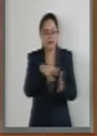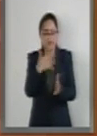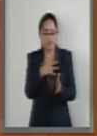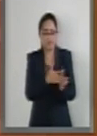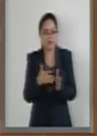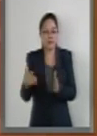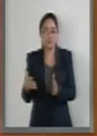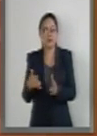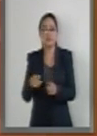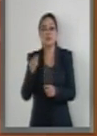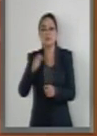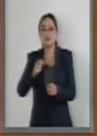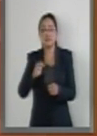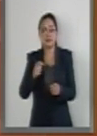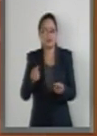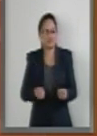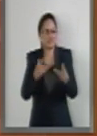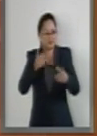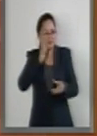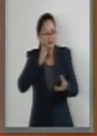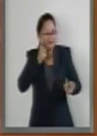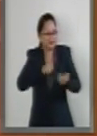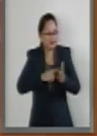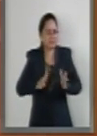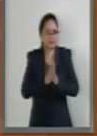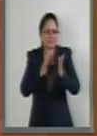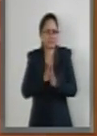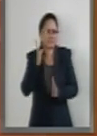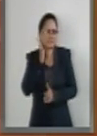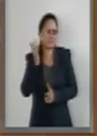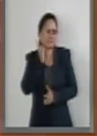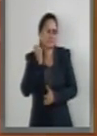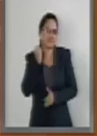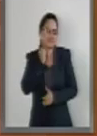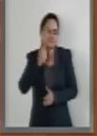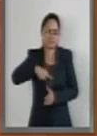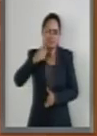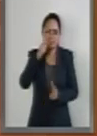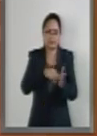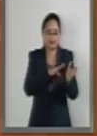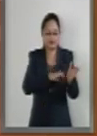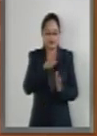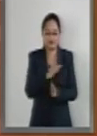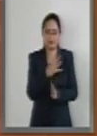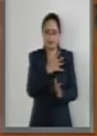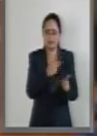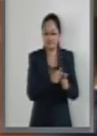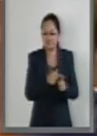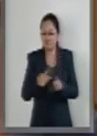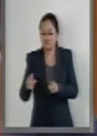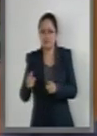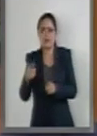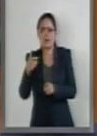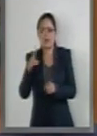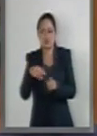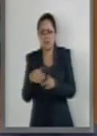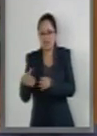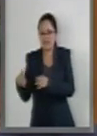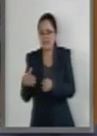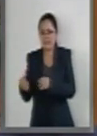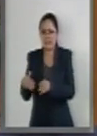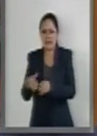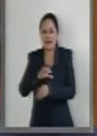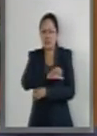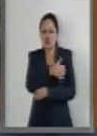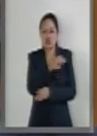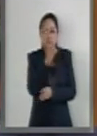que significa que la proporción de mujeres parlamentarias ha aumentado muy lentamente desde mil novecientos noventa y cinco, cuando se situaba en el once